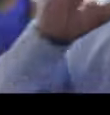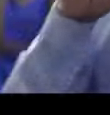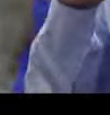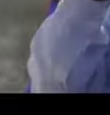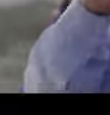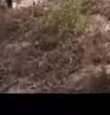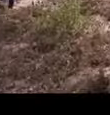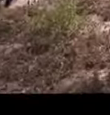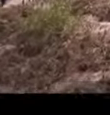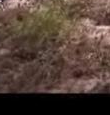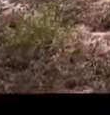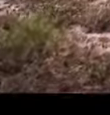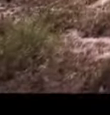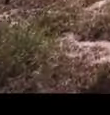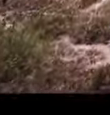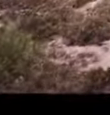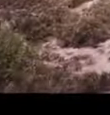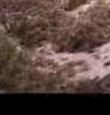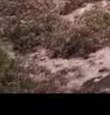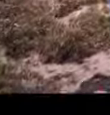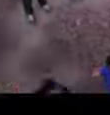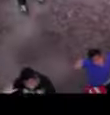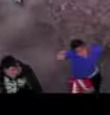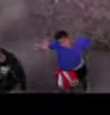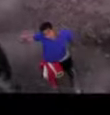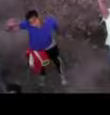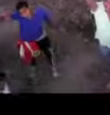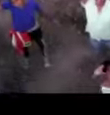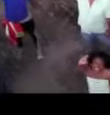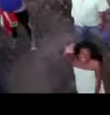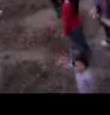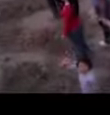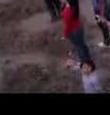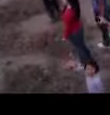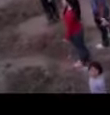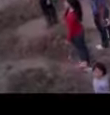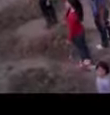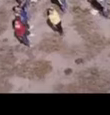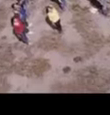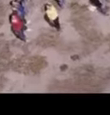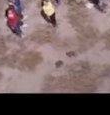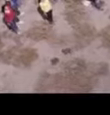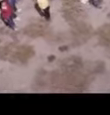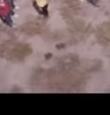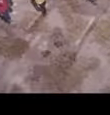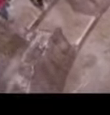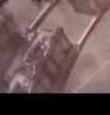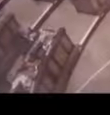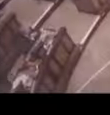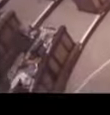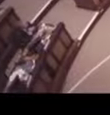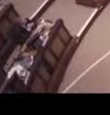Nacional está contigo, contigo de ley.